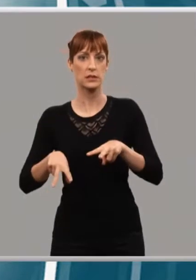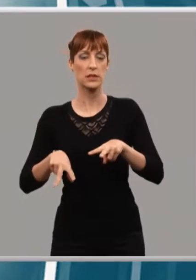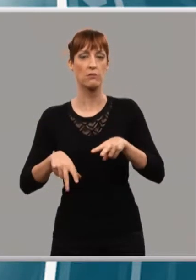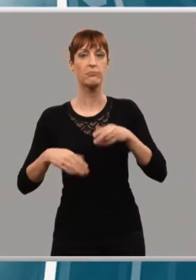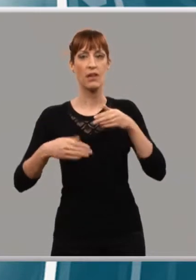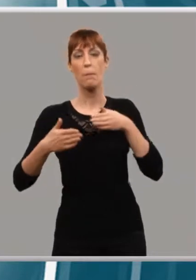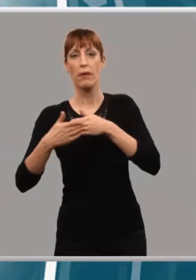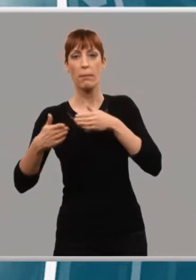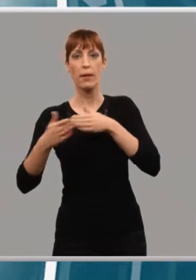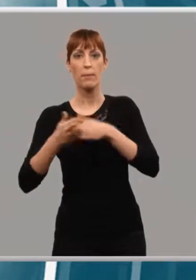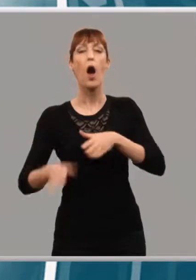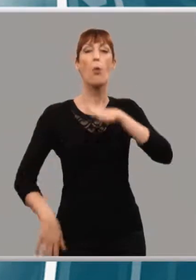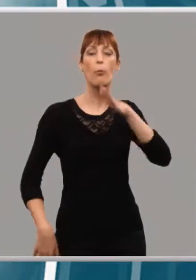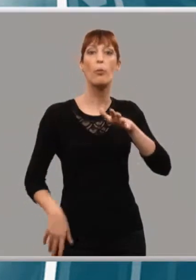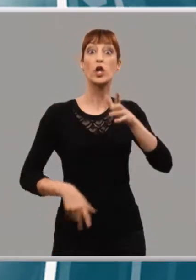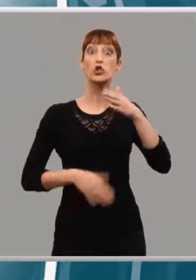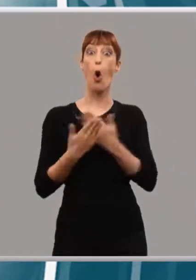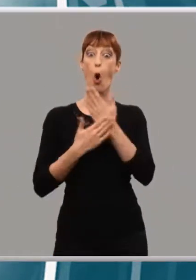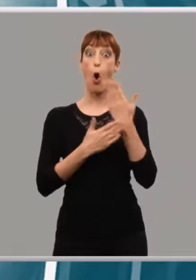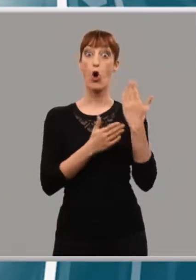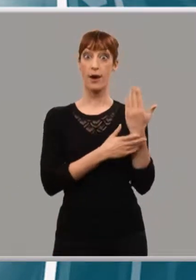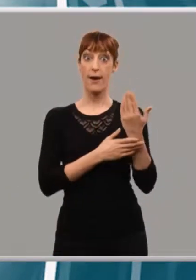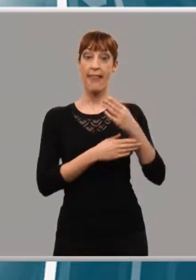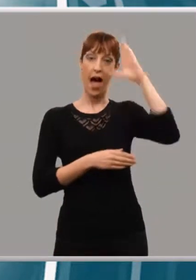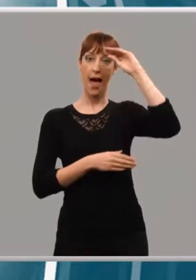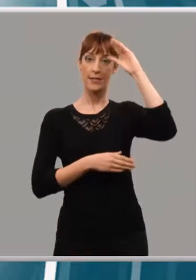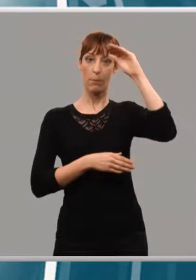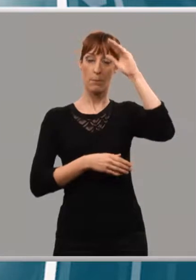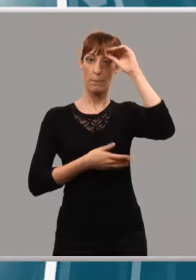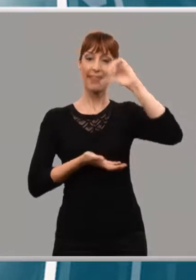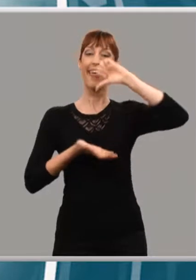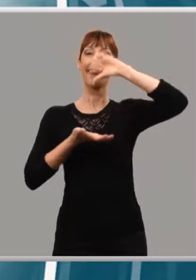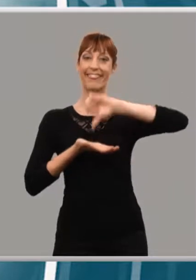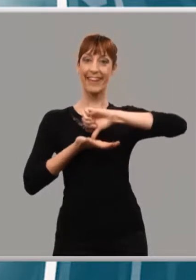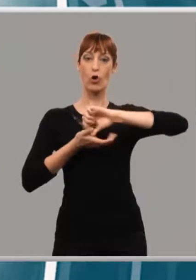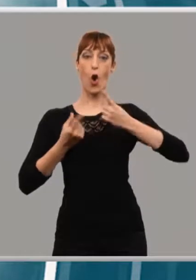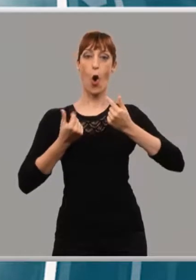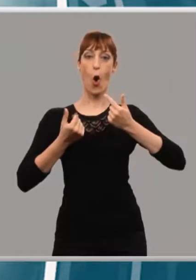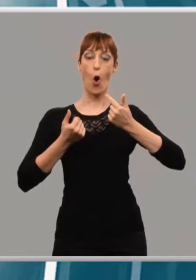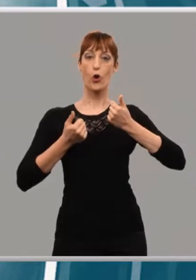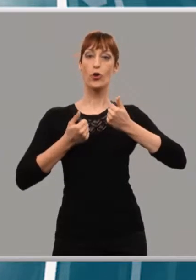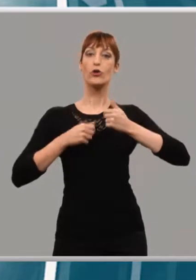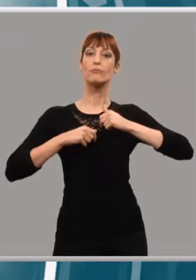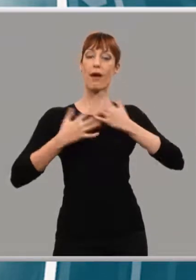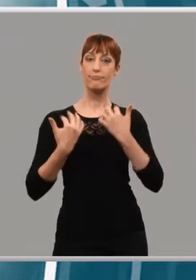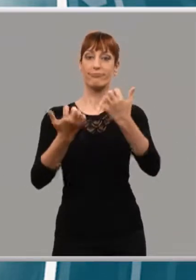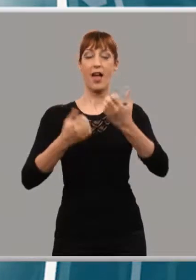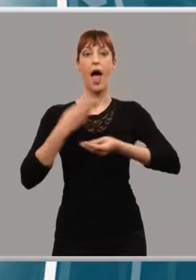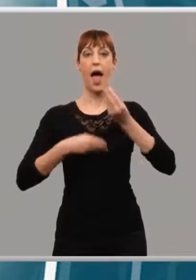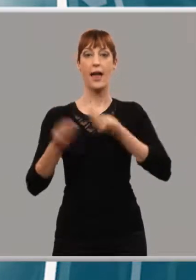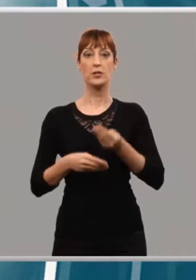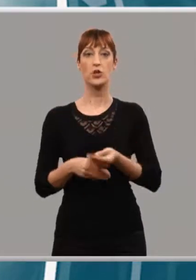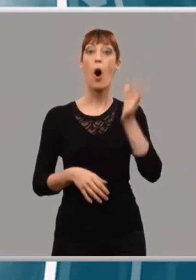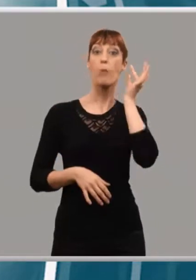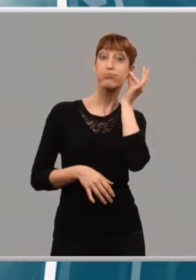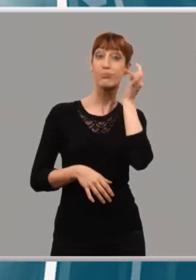celebración que hoy Aspace ha organizado en el Centro de Logroño con motivo de su día internacional. Las vidas de las mujeres y los hombres